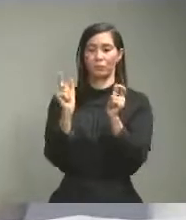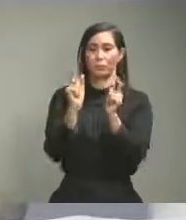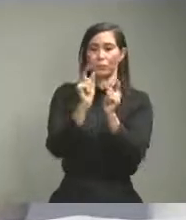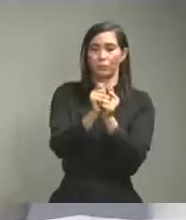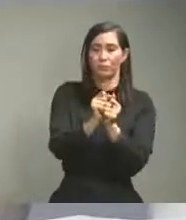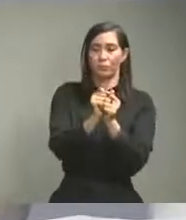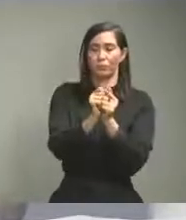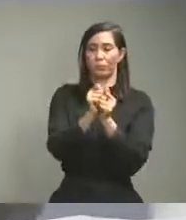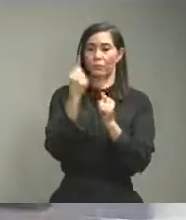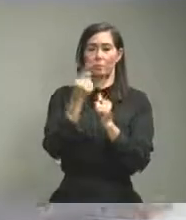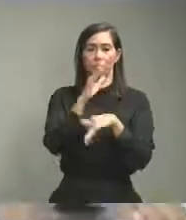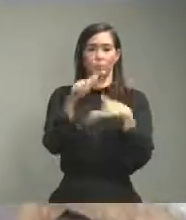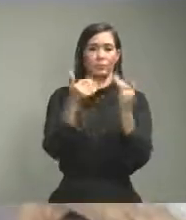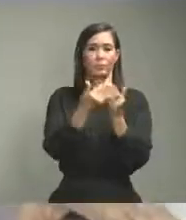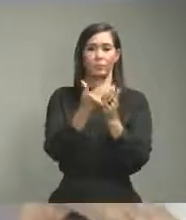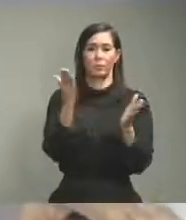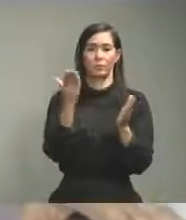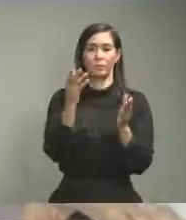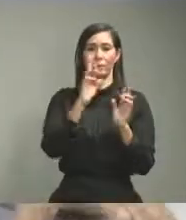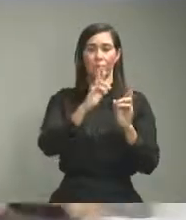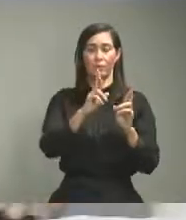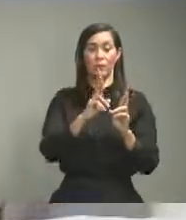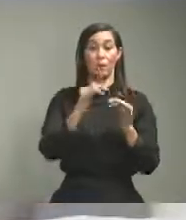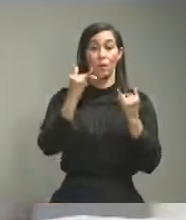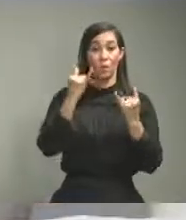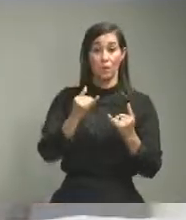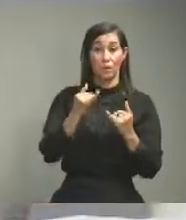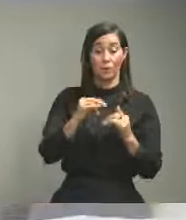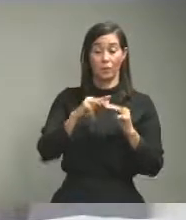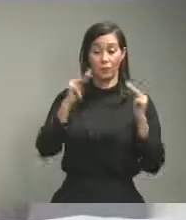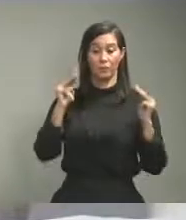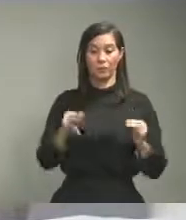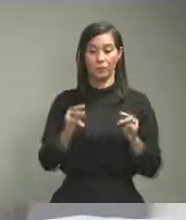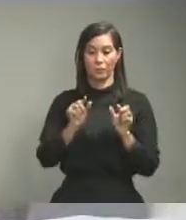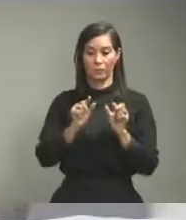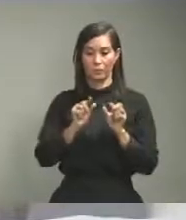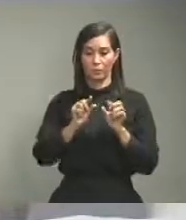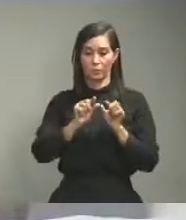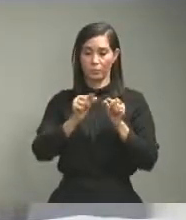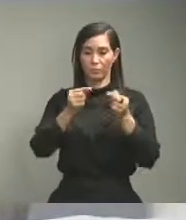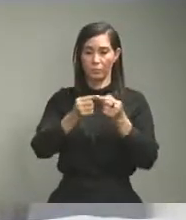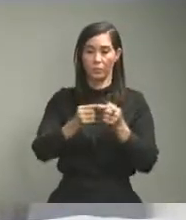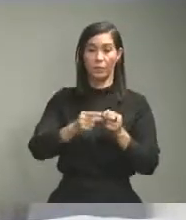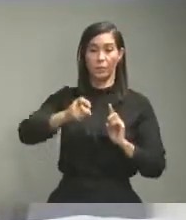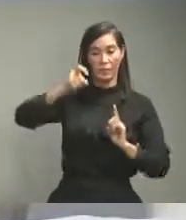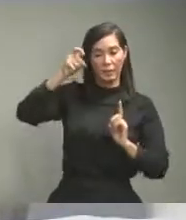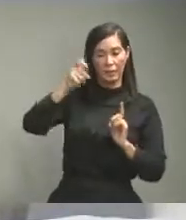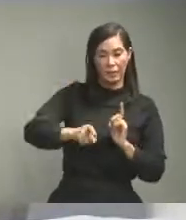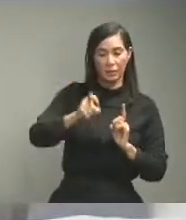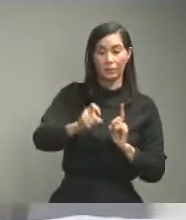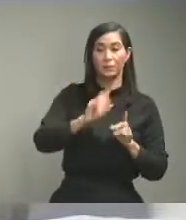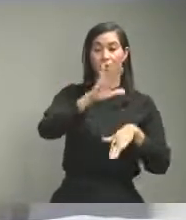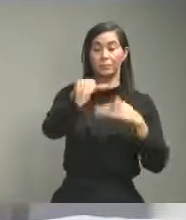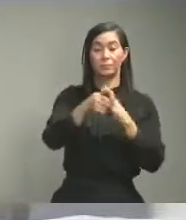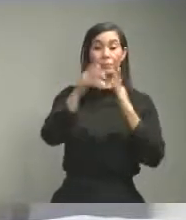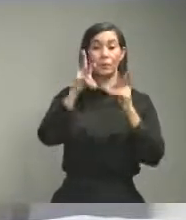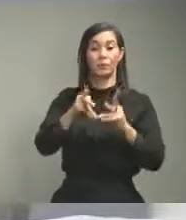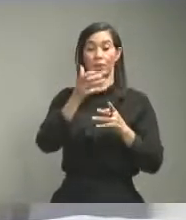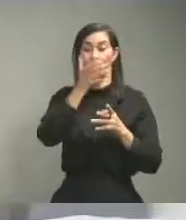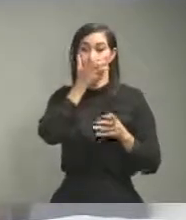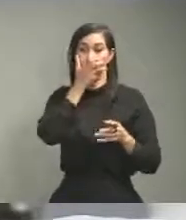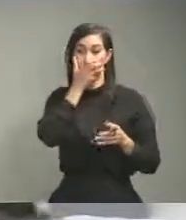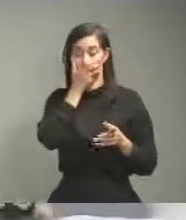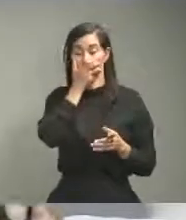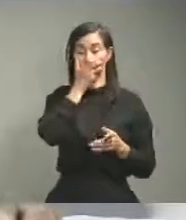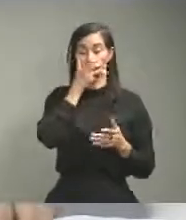el ministerio hoy emite una directiva que obliga a todos los ciudadanos al uso de mascarilla en los espacios